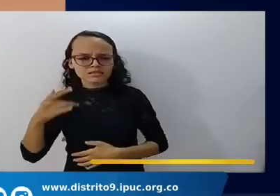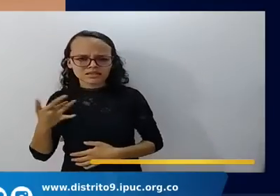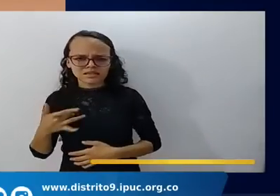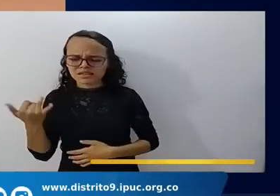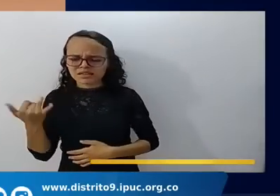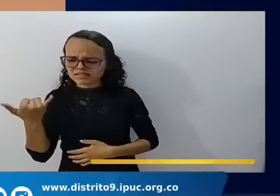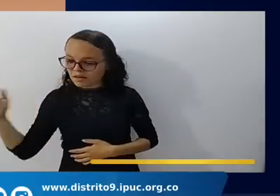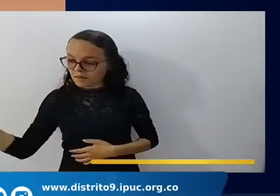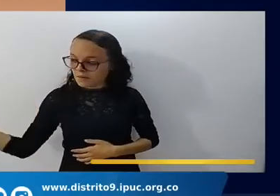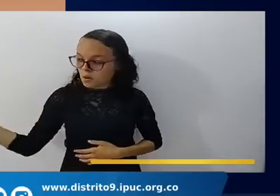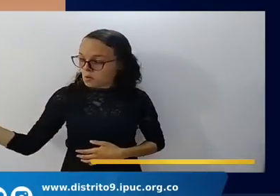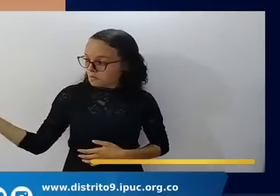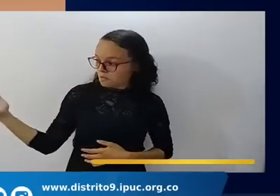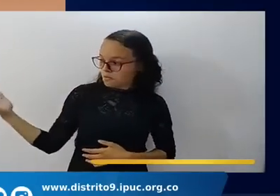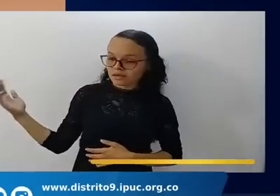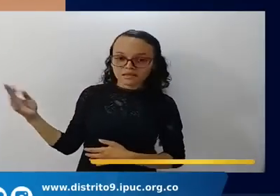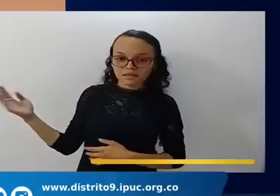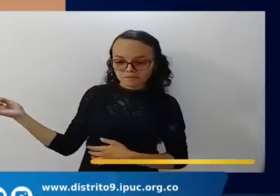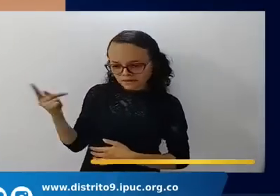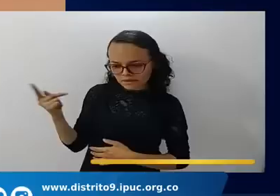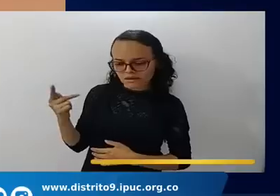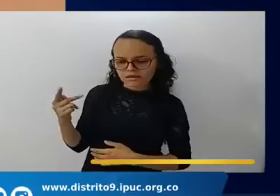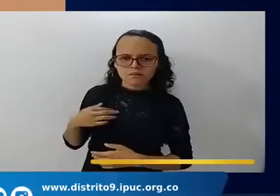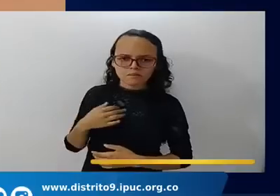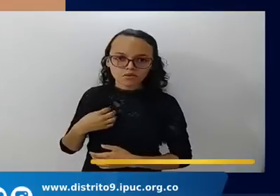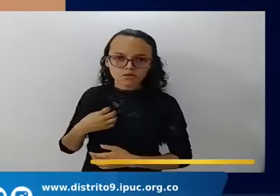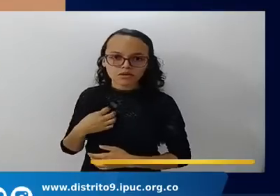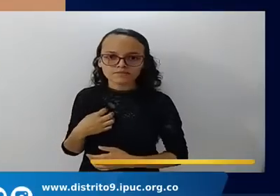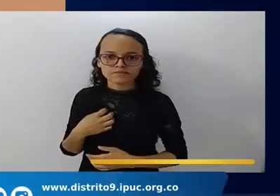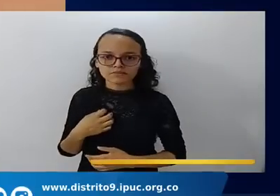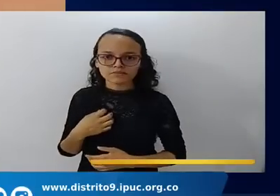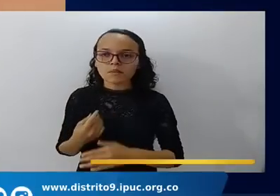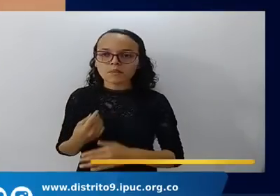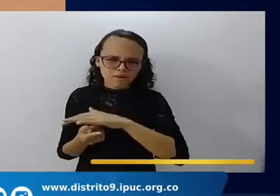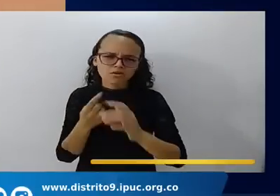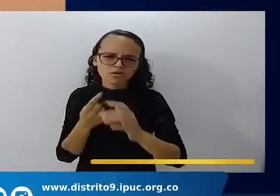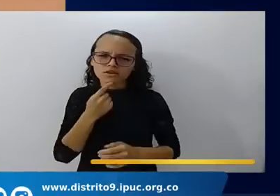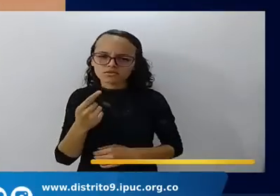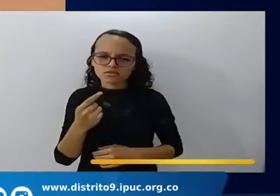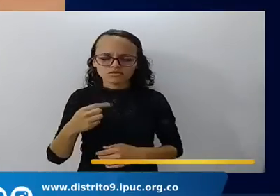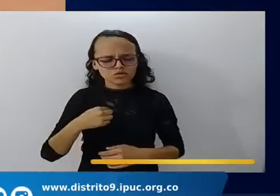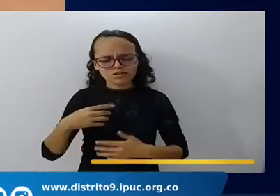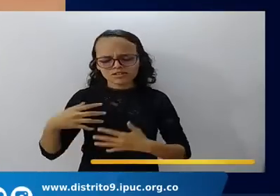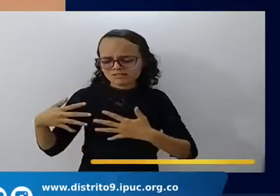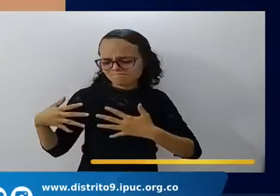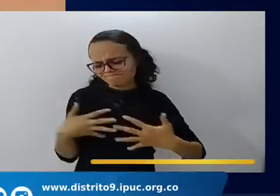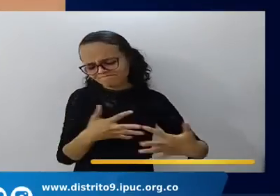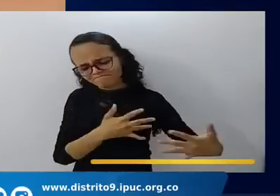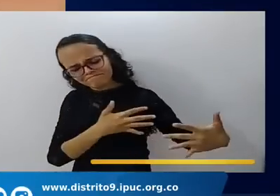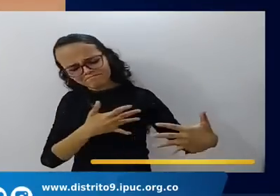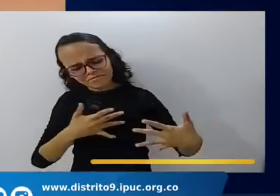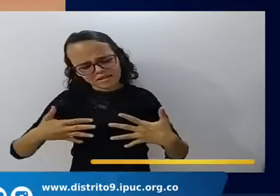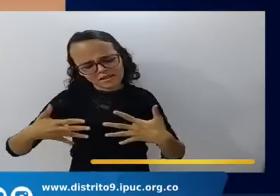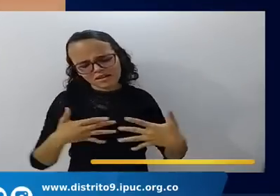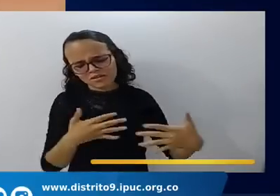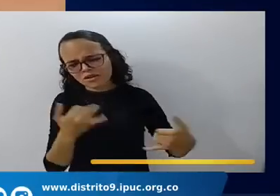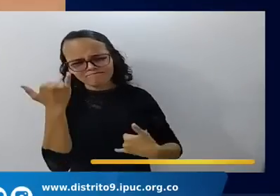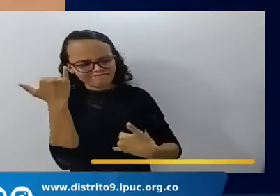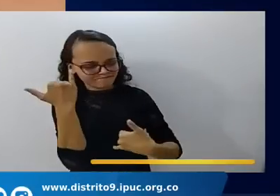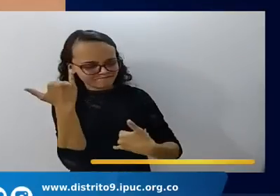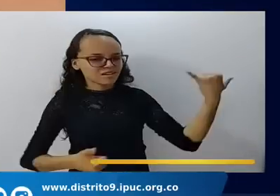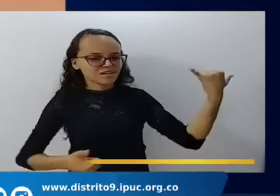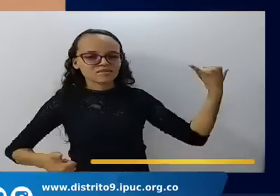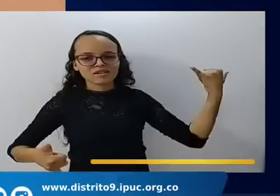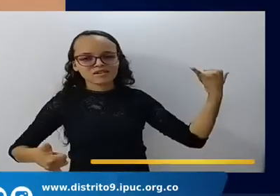Y el tiempo de mi partida. Pero él dice, he peleado. He acabado la